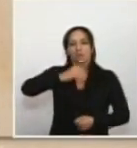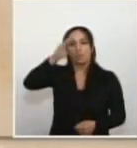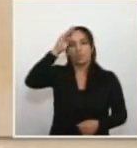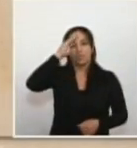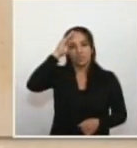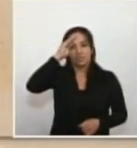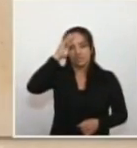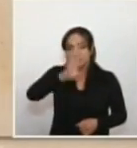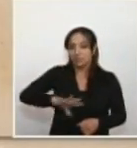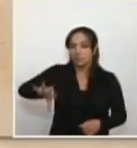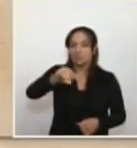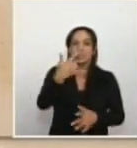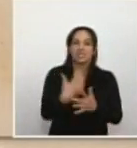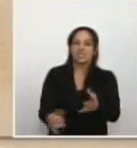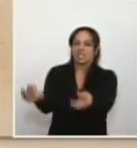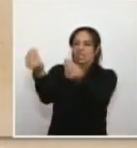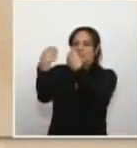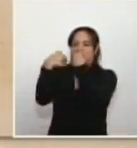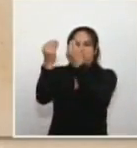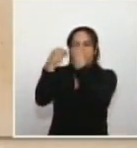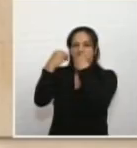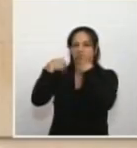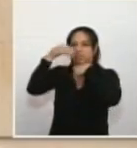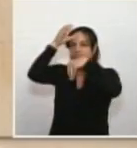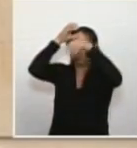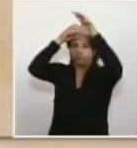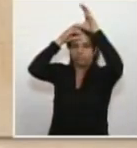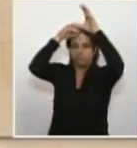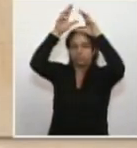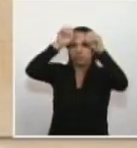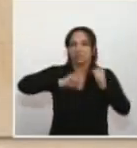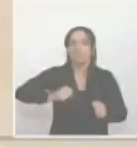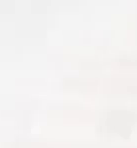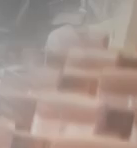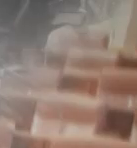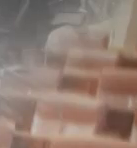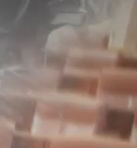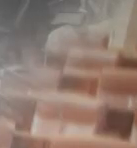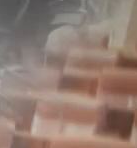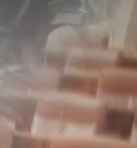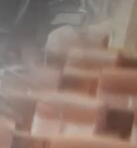tienen la mejor capacitación en derechos humanos que hay en América Latina.